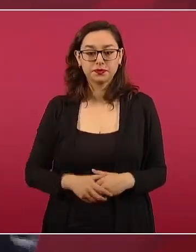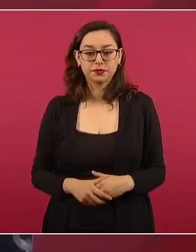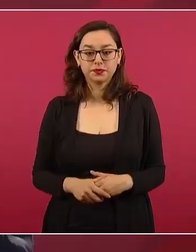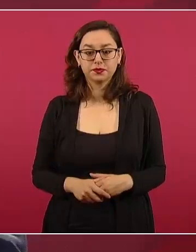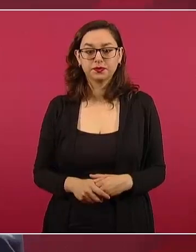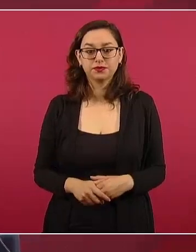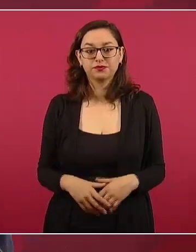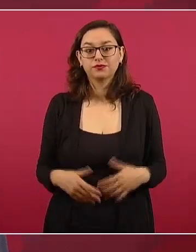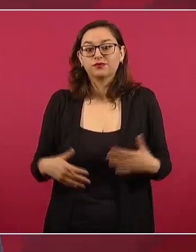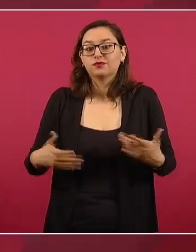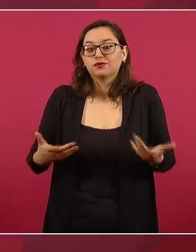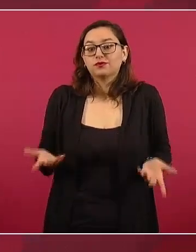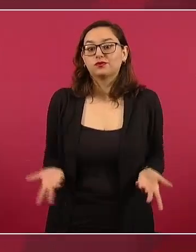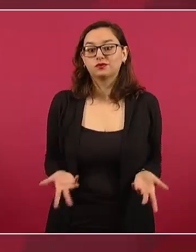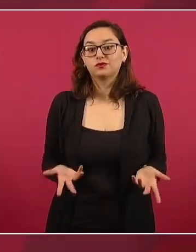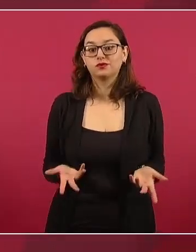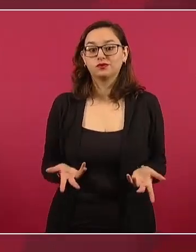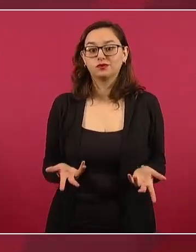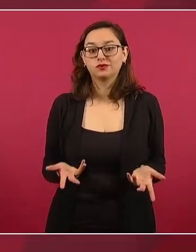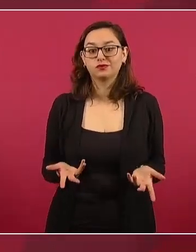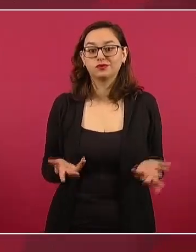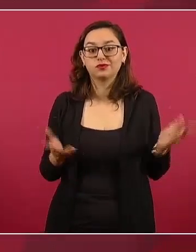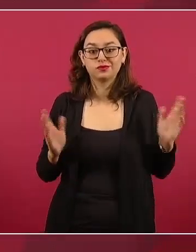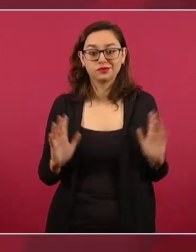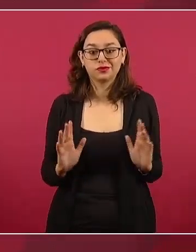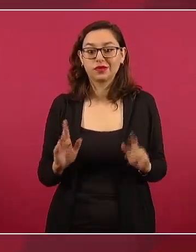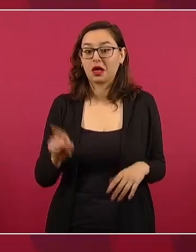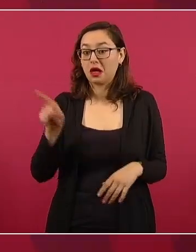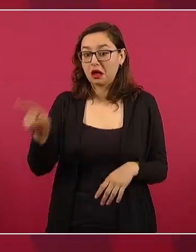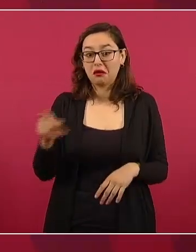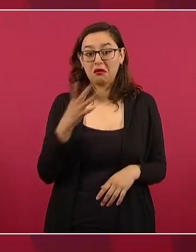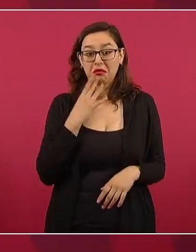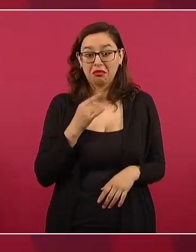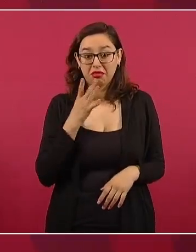pago se otorga una libertad,